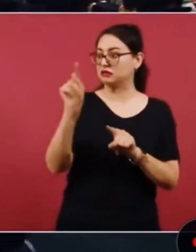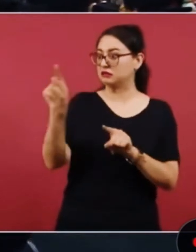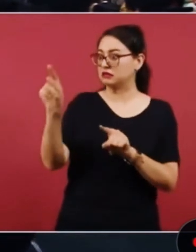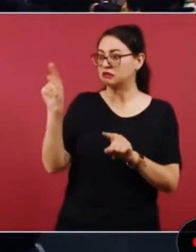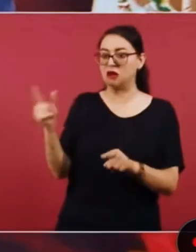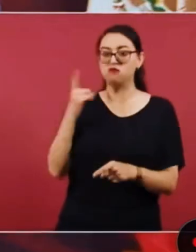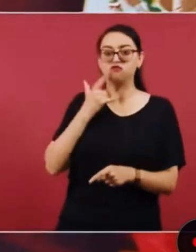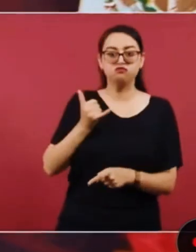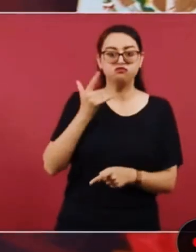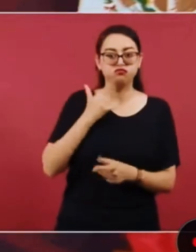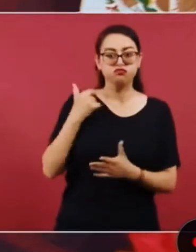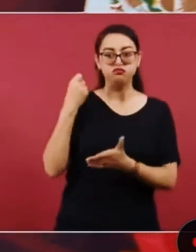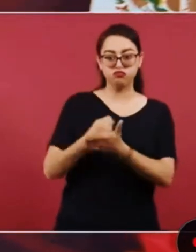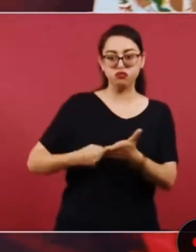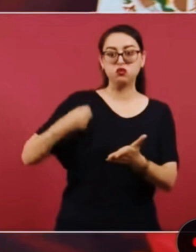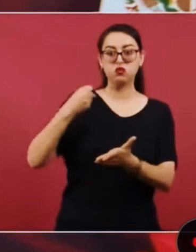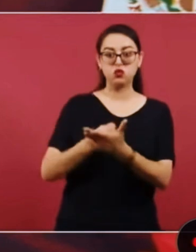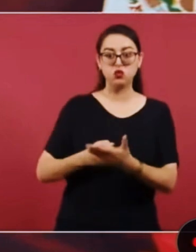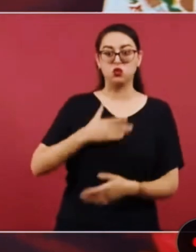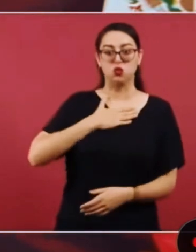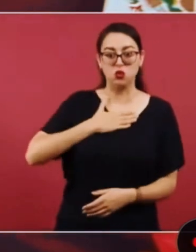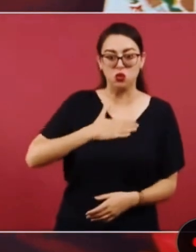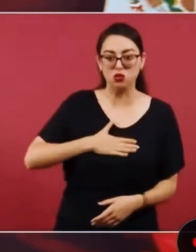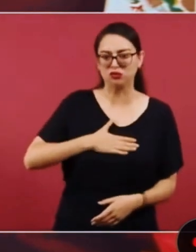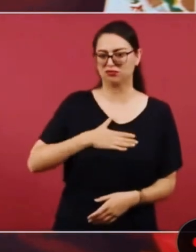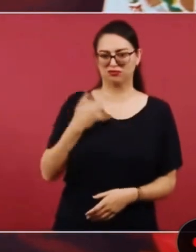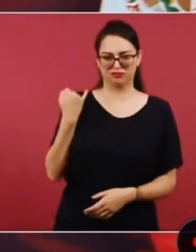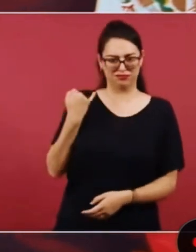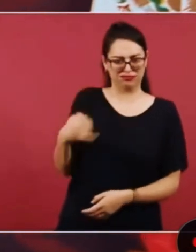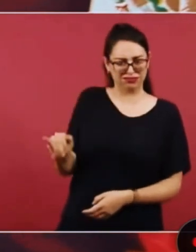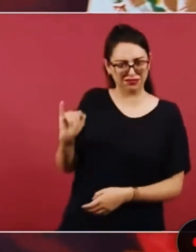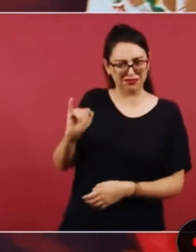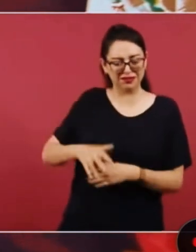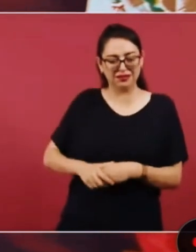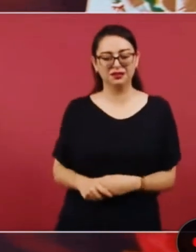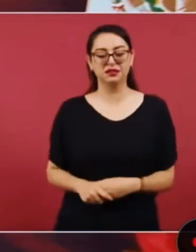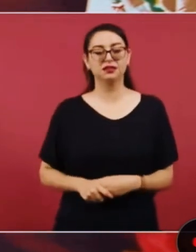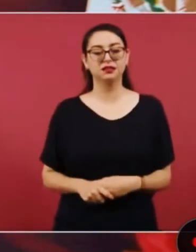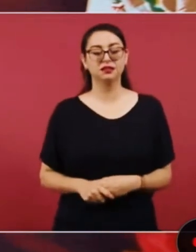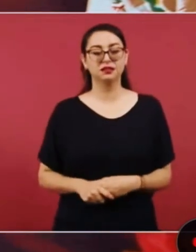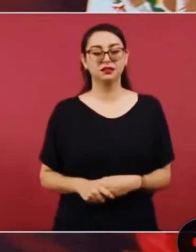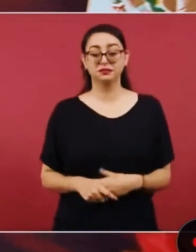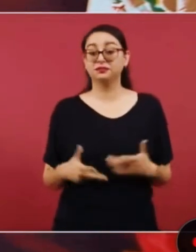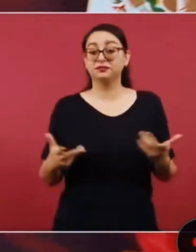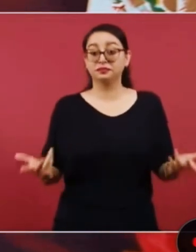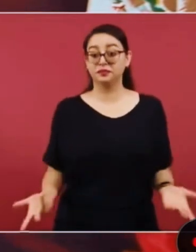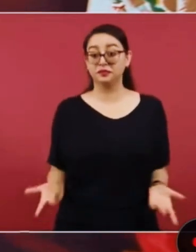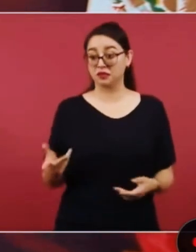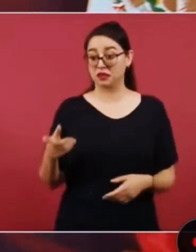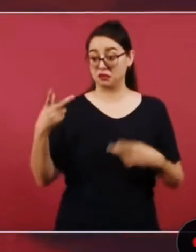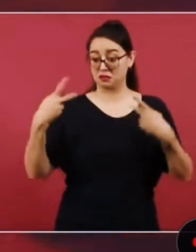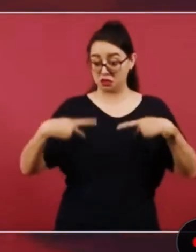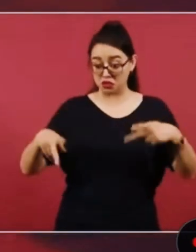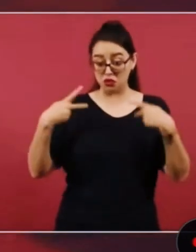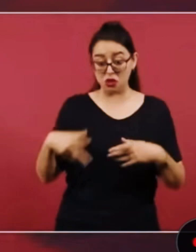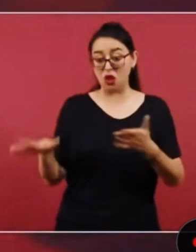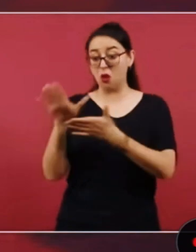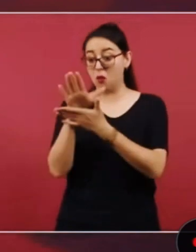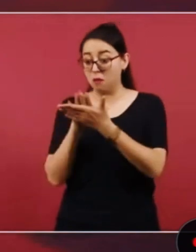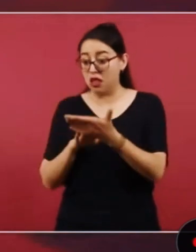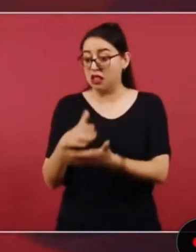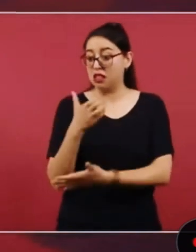que se eduque al hijo del campesino al hijo del barretero como al hijo del más rico hacendado